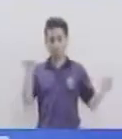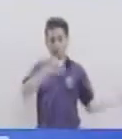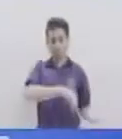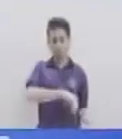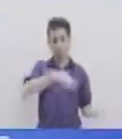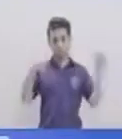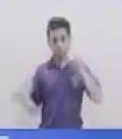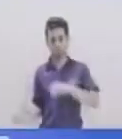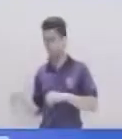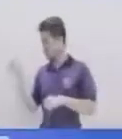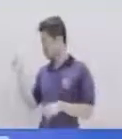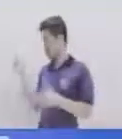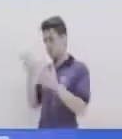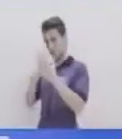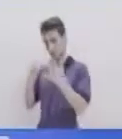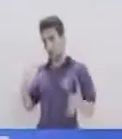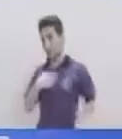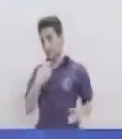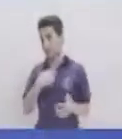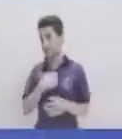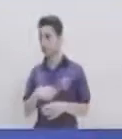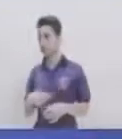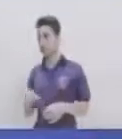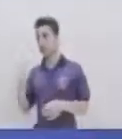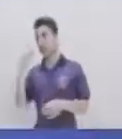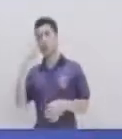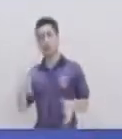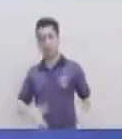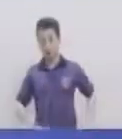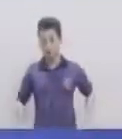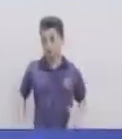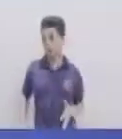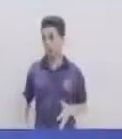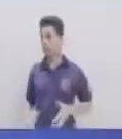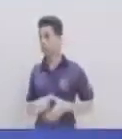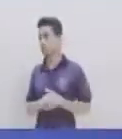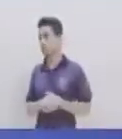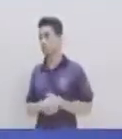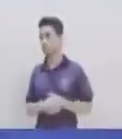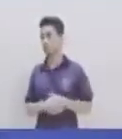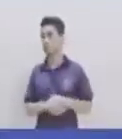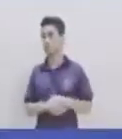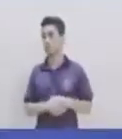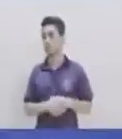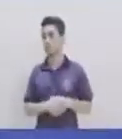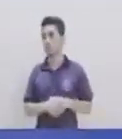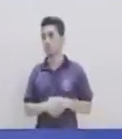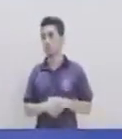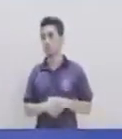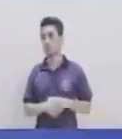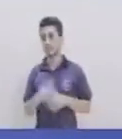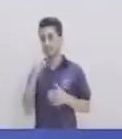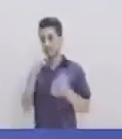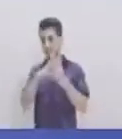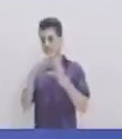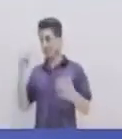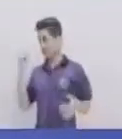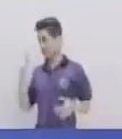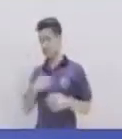hacer El movimiento Hacia acá Y hacia acá Esto es para Amplitud articular Estoy haciendo El movimiento Y